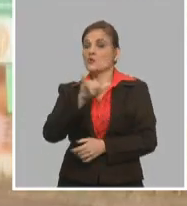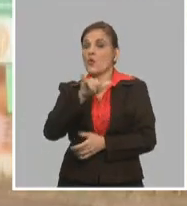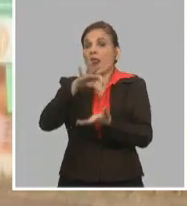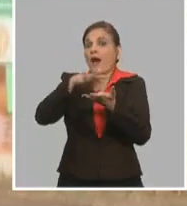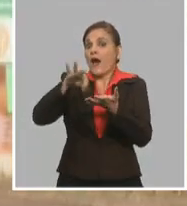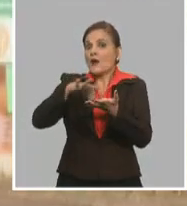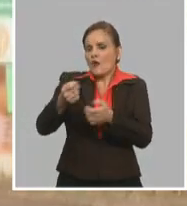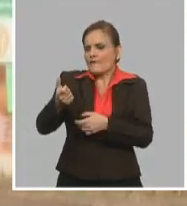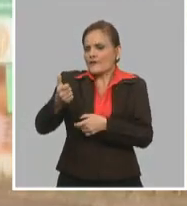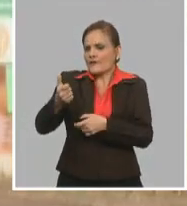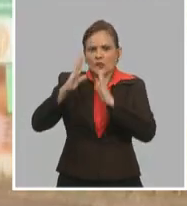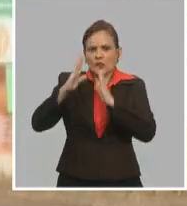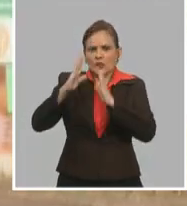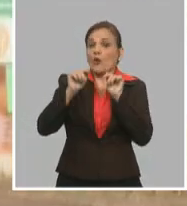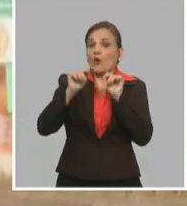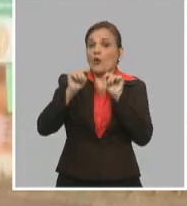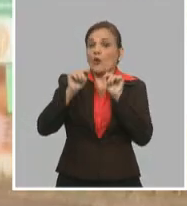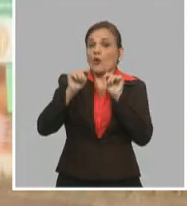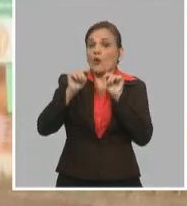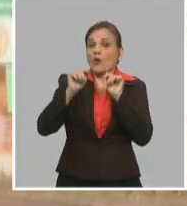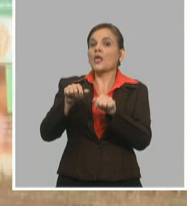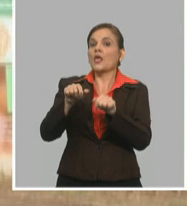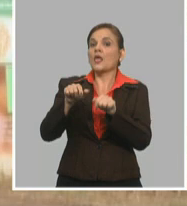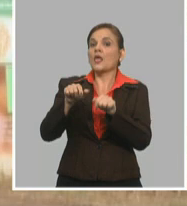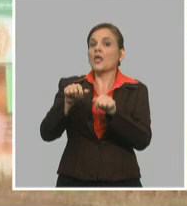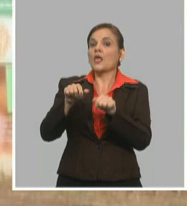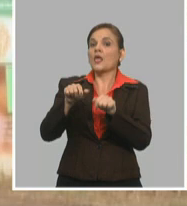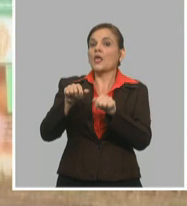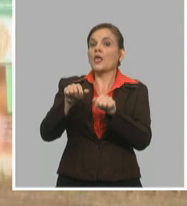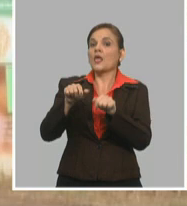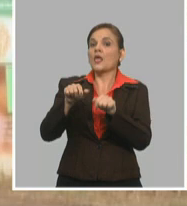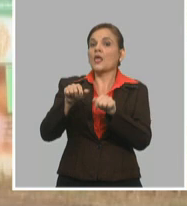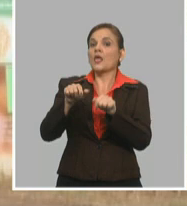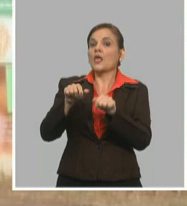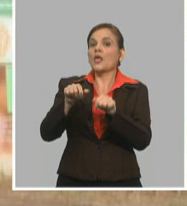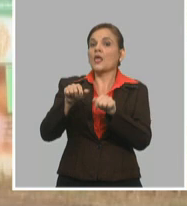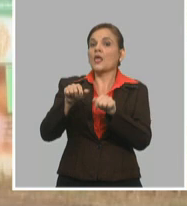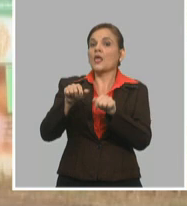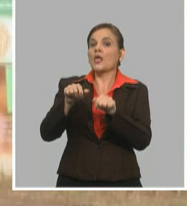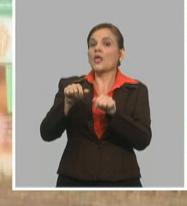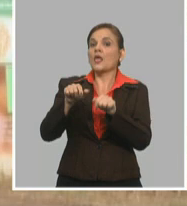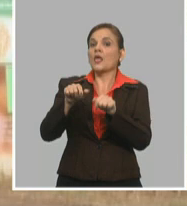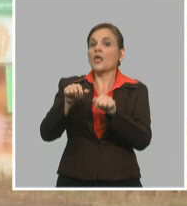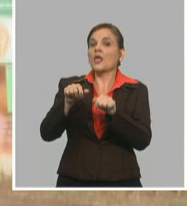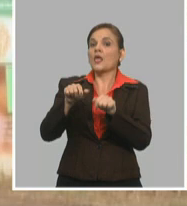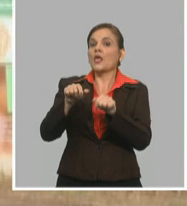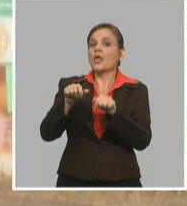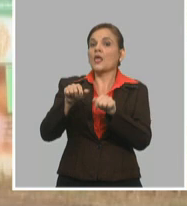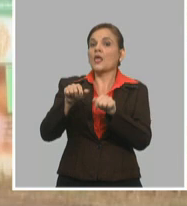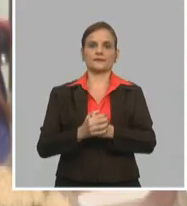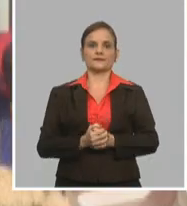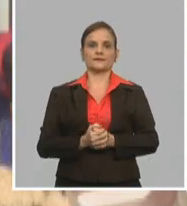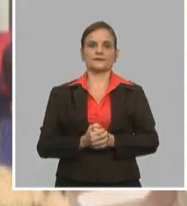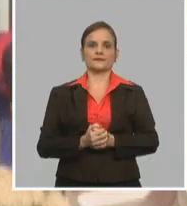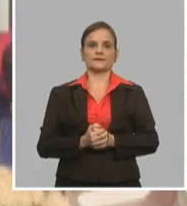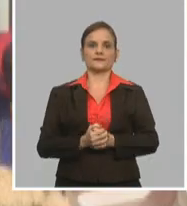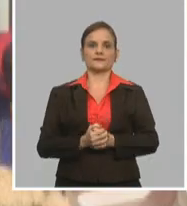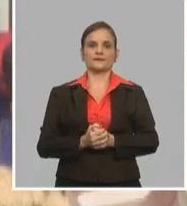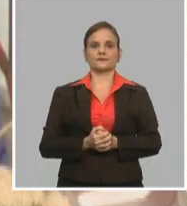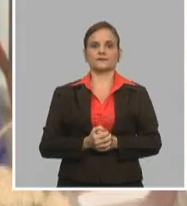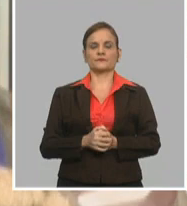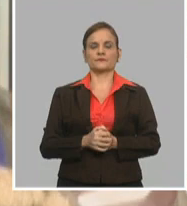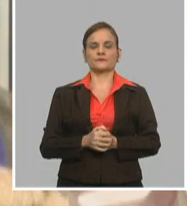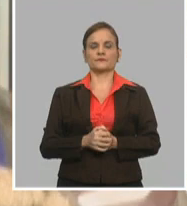muy importantes y yo creo que también eso en esta etapa de trabajo nos ha servido de mucho. Yo creo que trabajar los encadenamientos